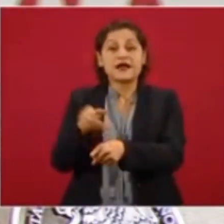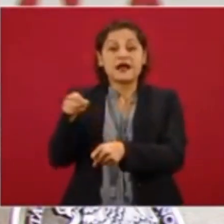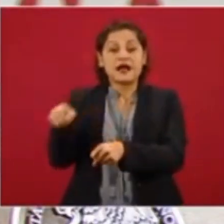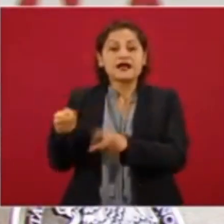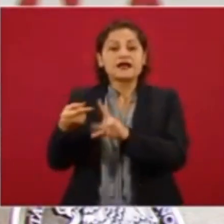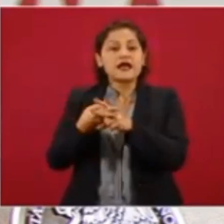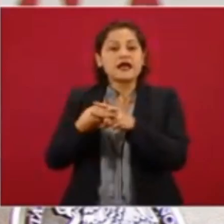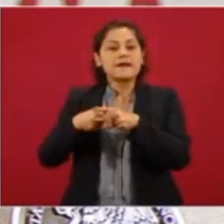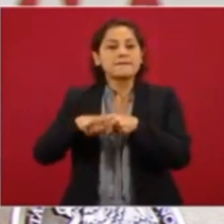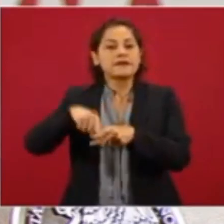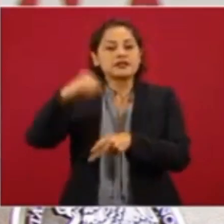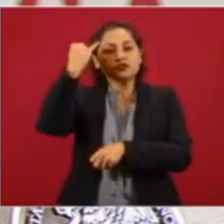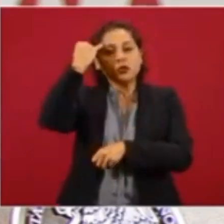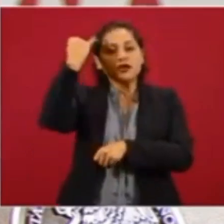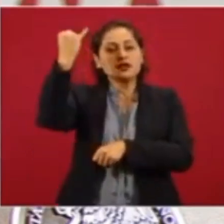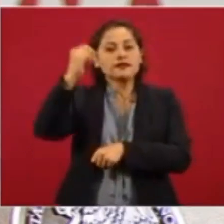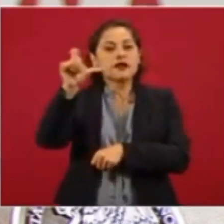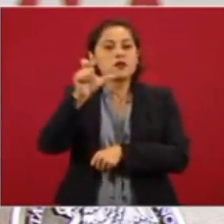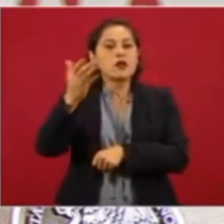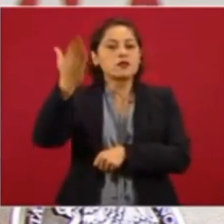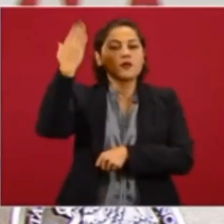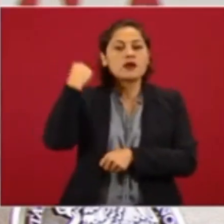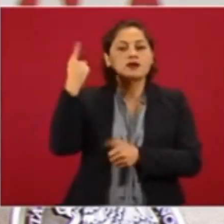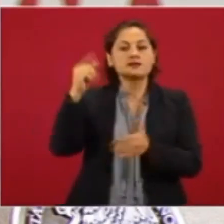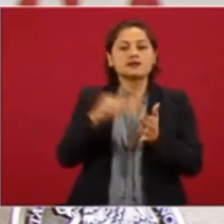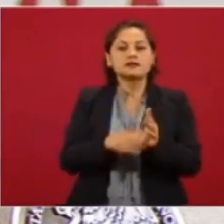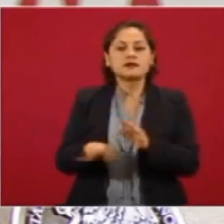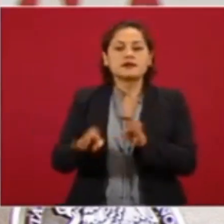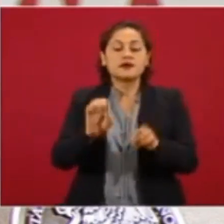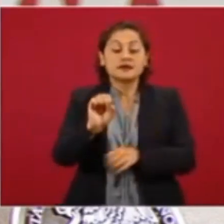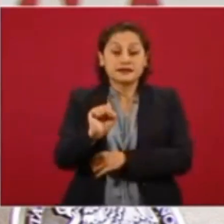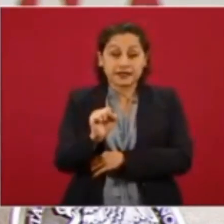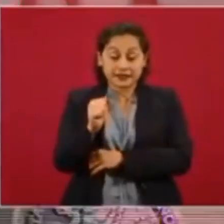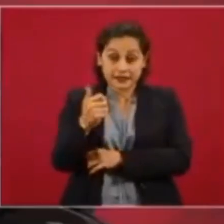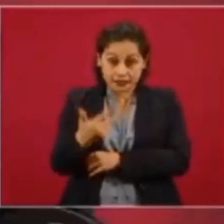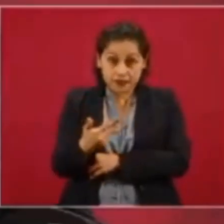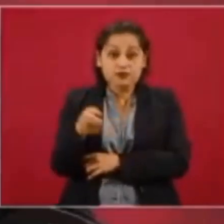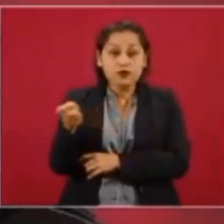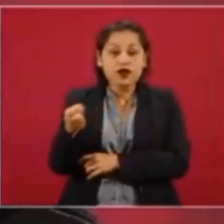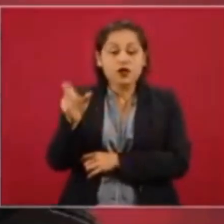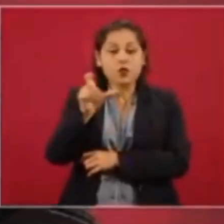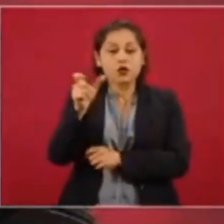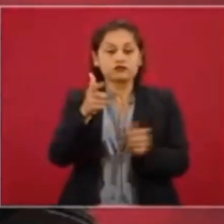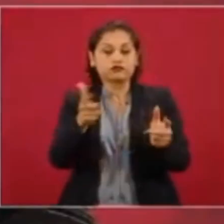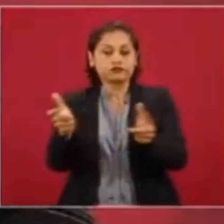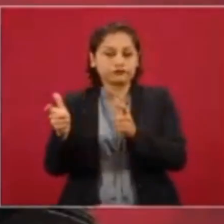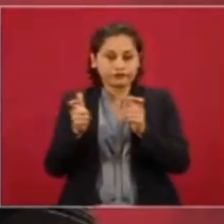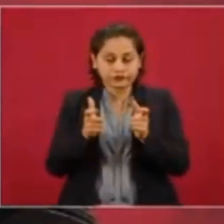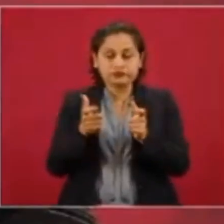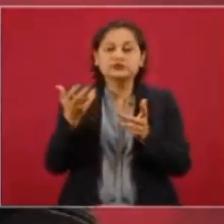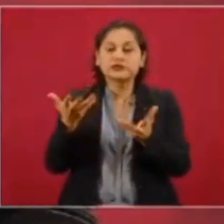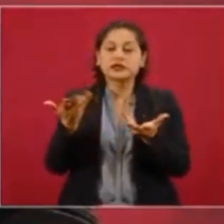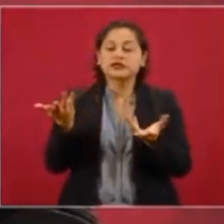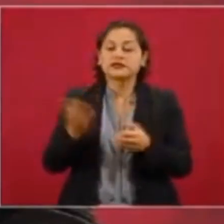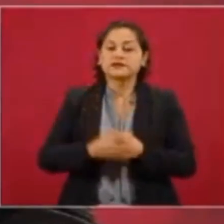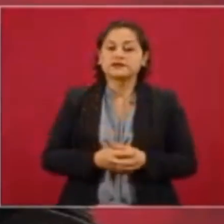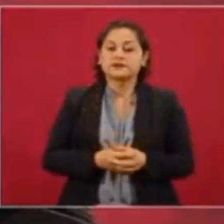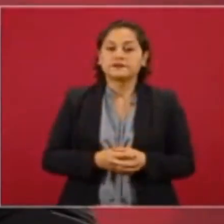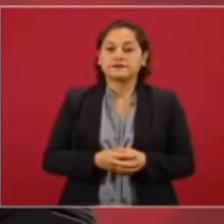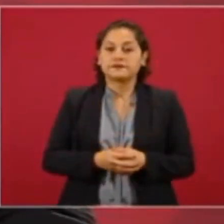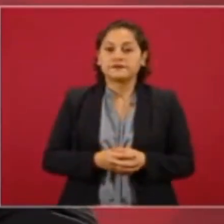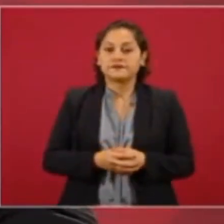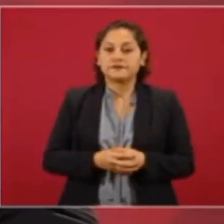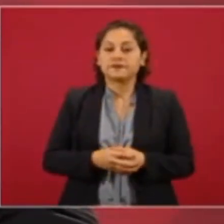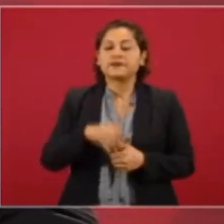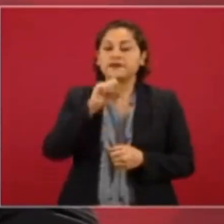y el operativo